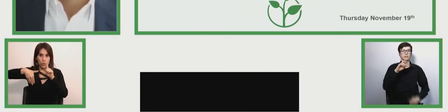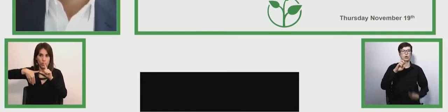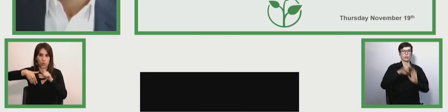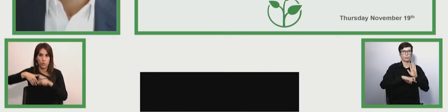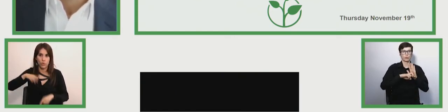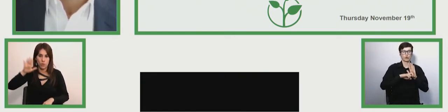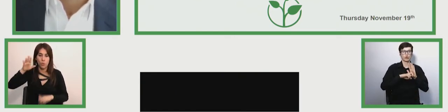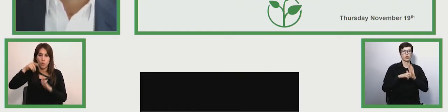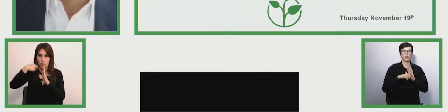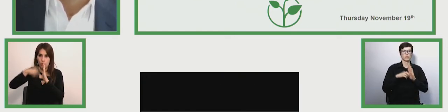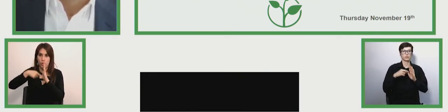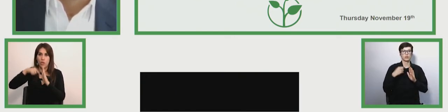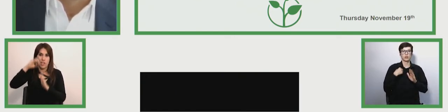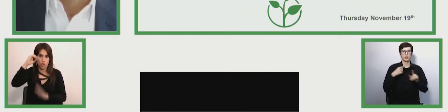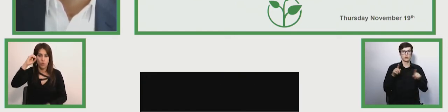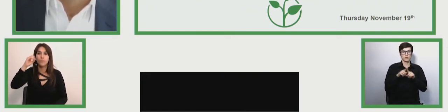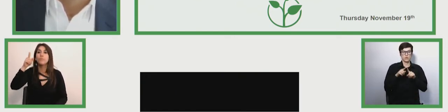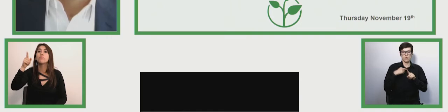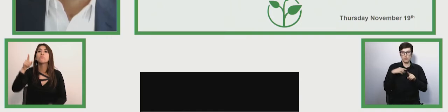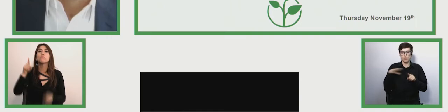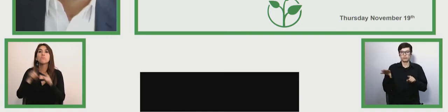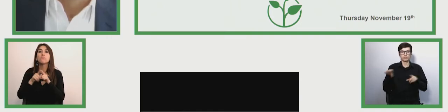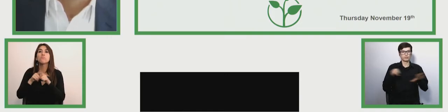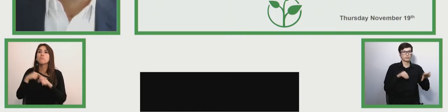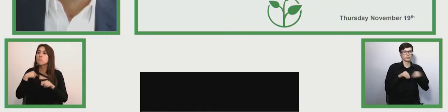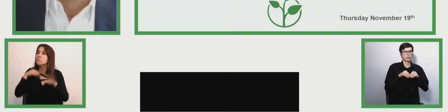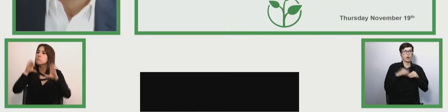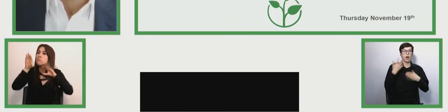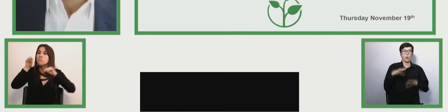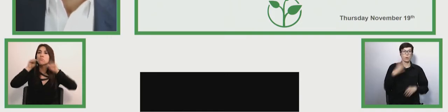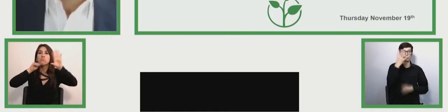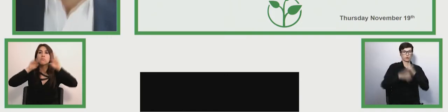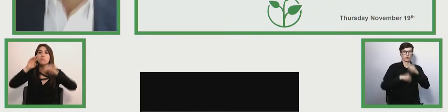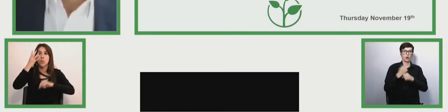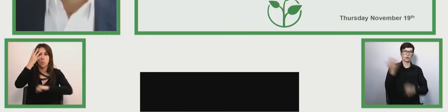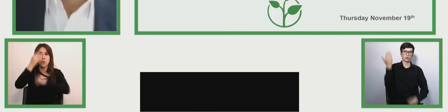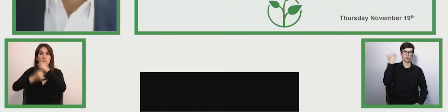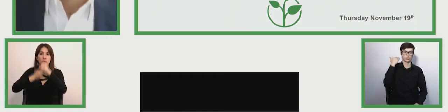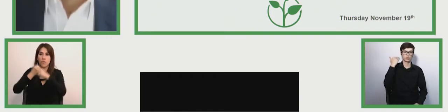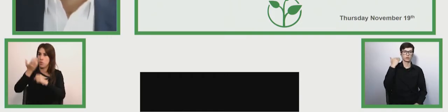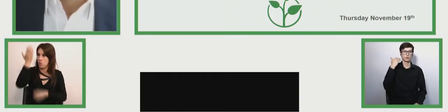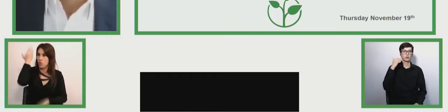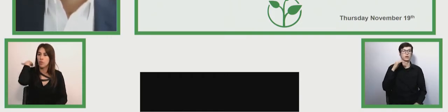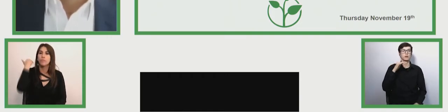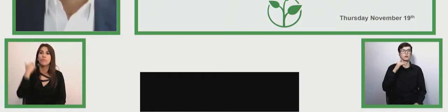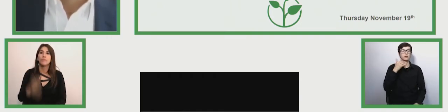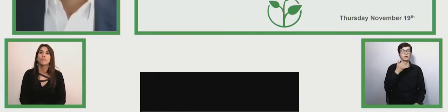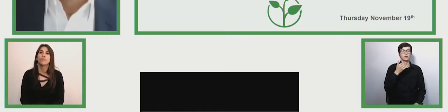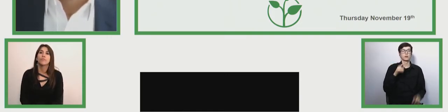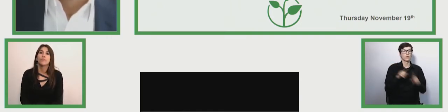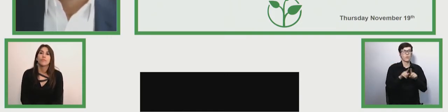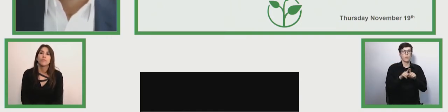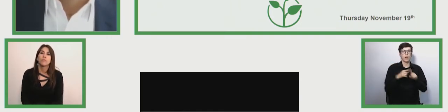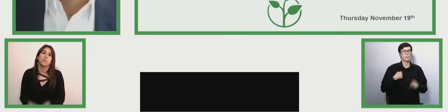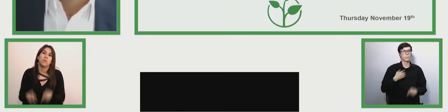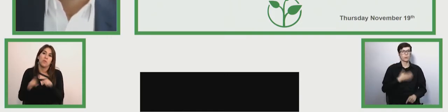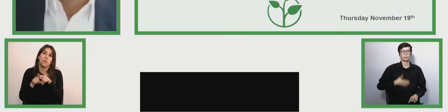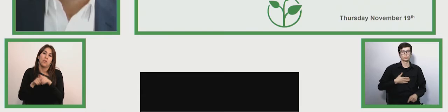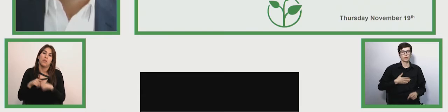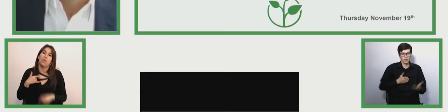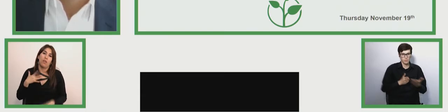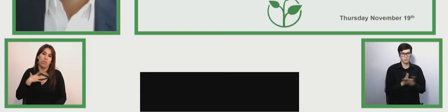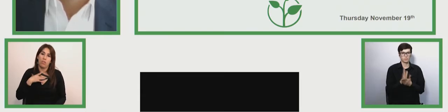participado desde cuatro años hace entonces me gustaría comenzar